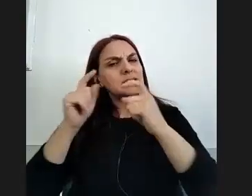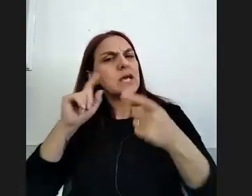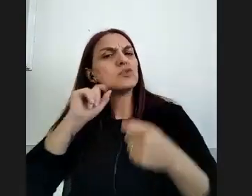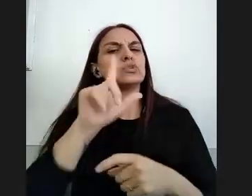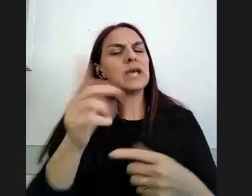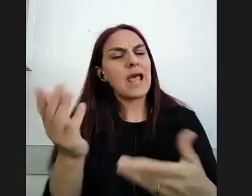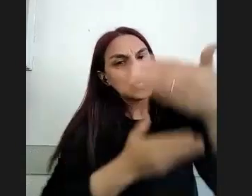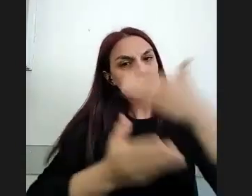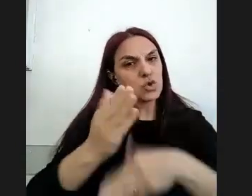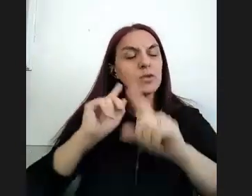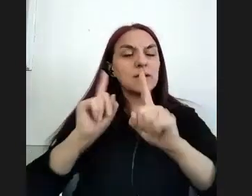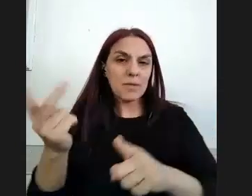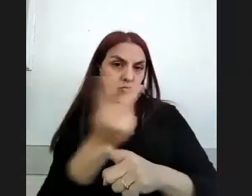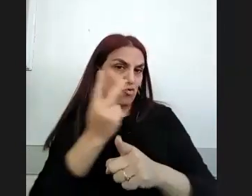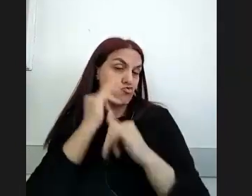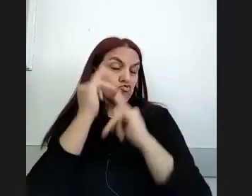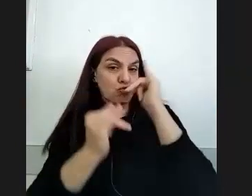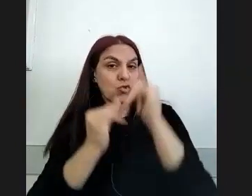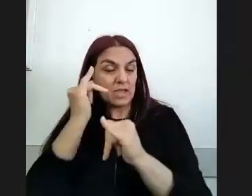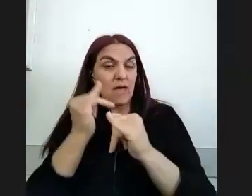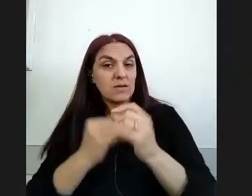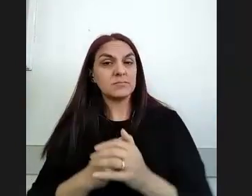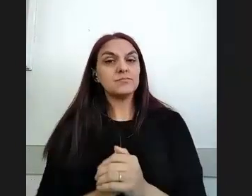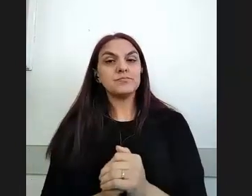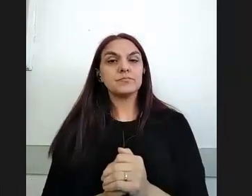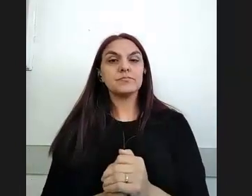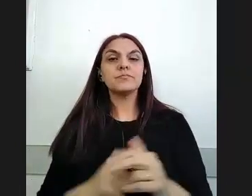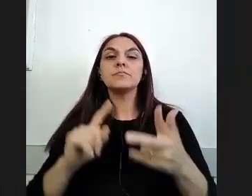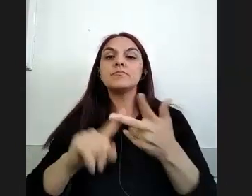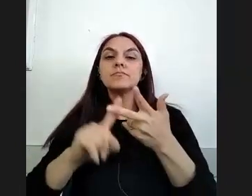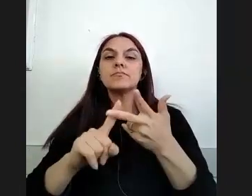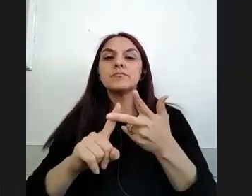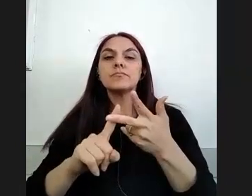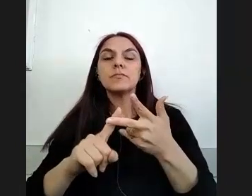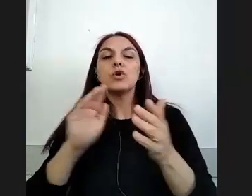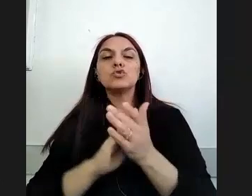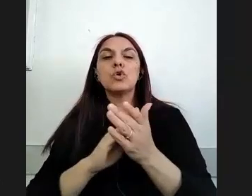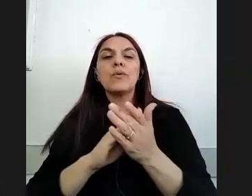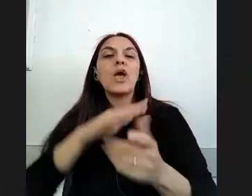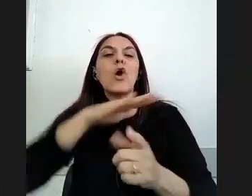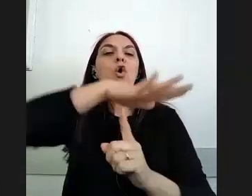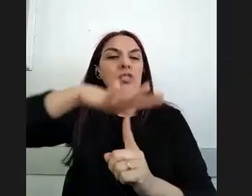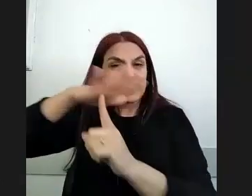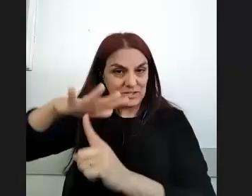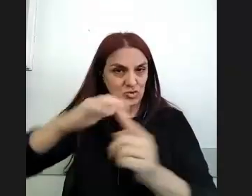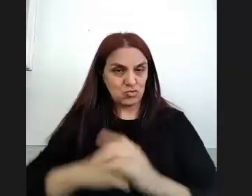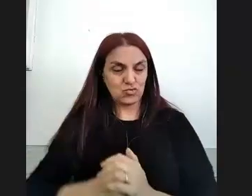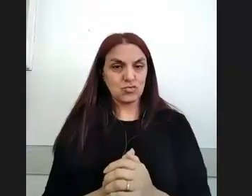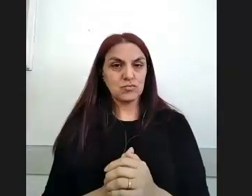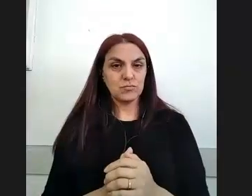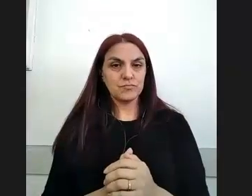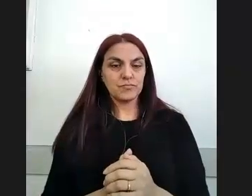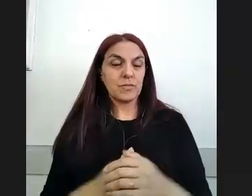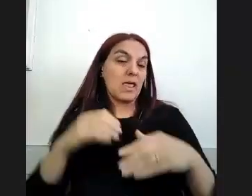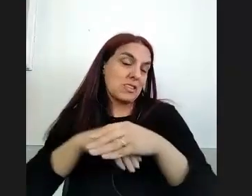también lo traían ambos a la mesa y la cuestión de la consideración de los contextos dentro de la educación